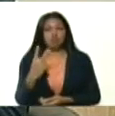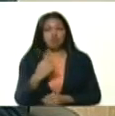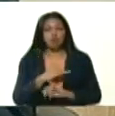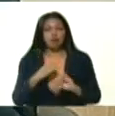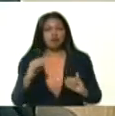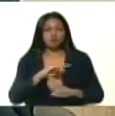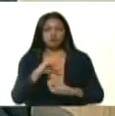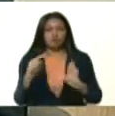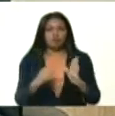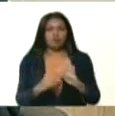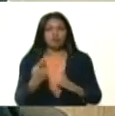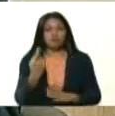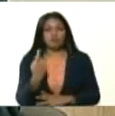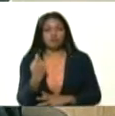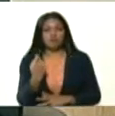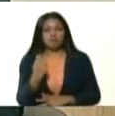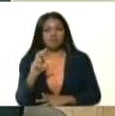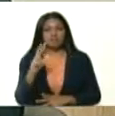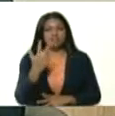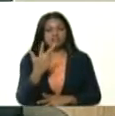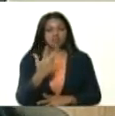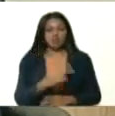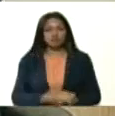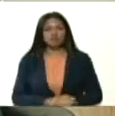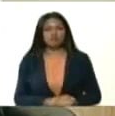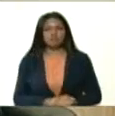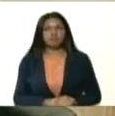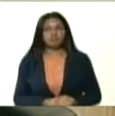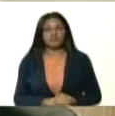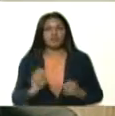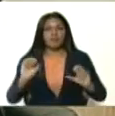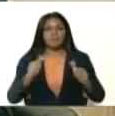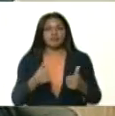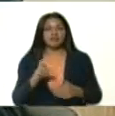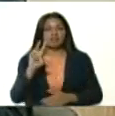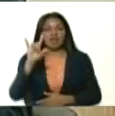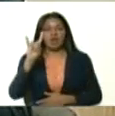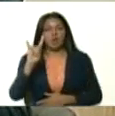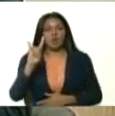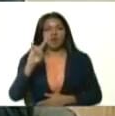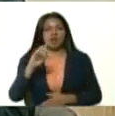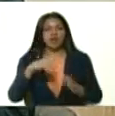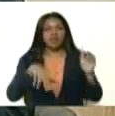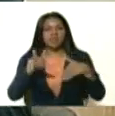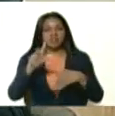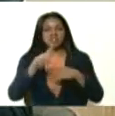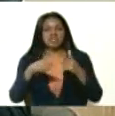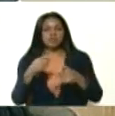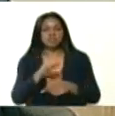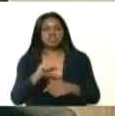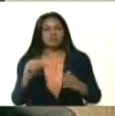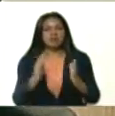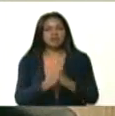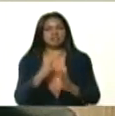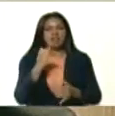ya lo hemos cumplido. Nos falta apenas el tercer periodo, que comienza el lunes 13 después de Semana Santa, y culmina a fines de